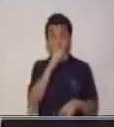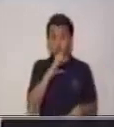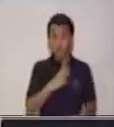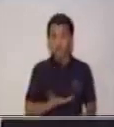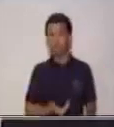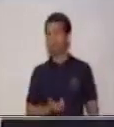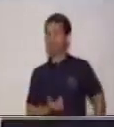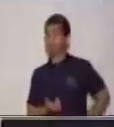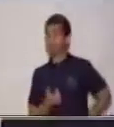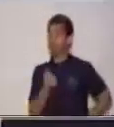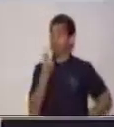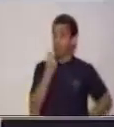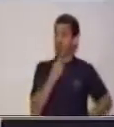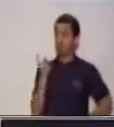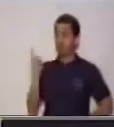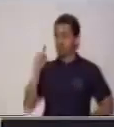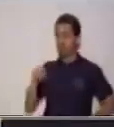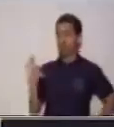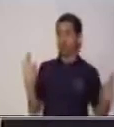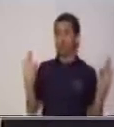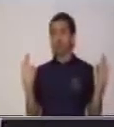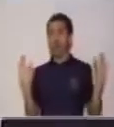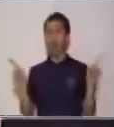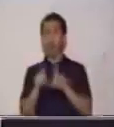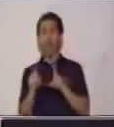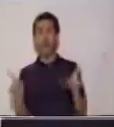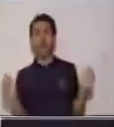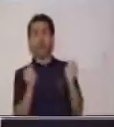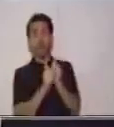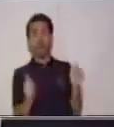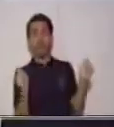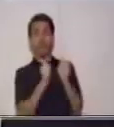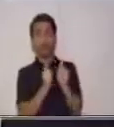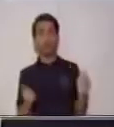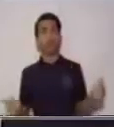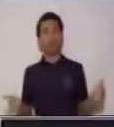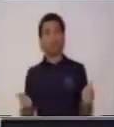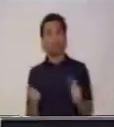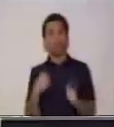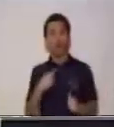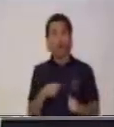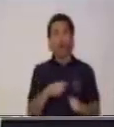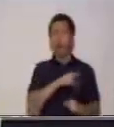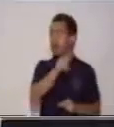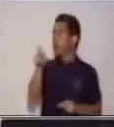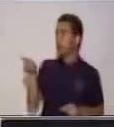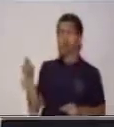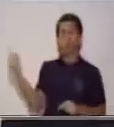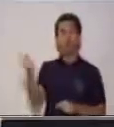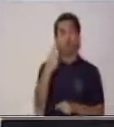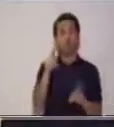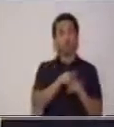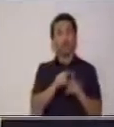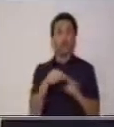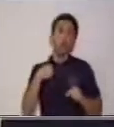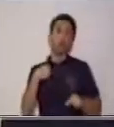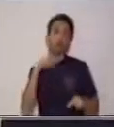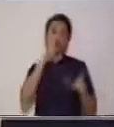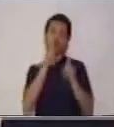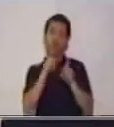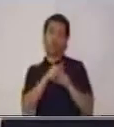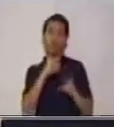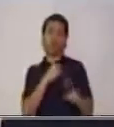Entonces, lo tengo que adquirir. Bien, la parte esta de adquirir un producto por moda, hay que tener mucho